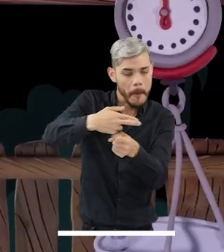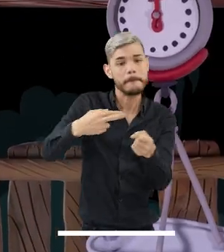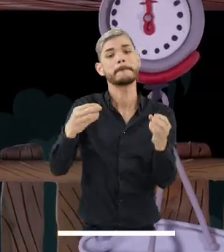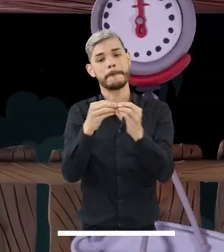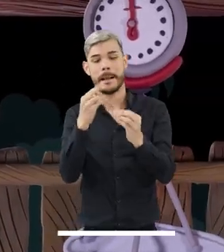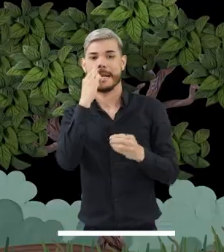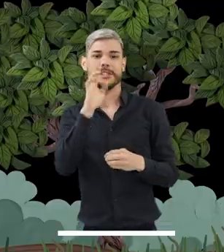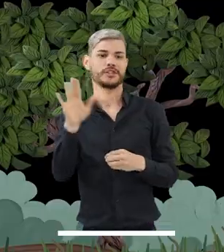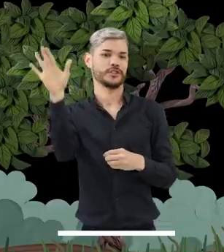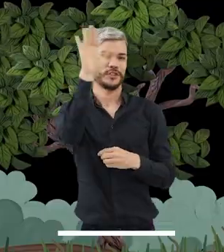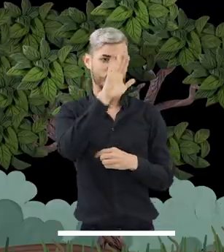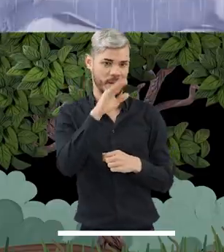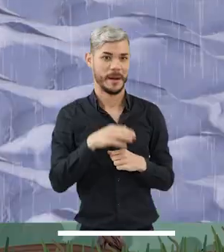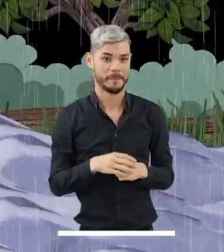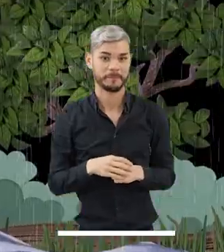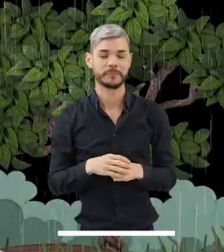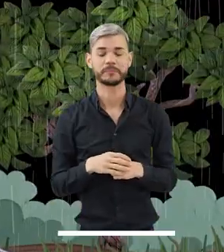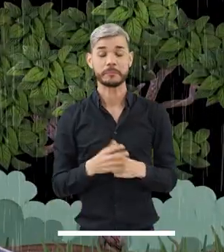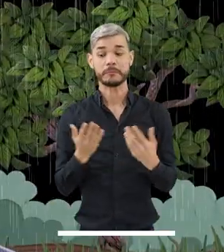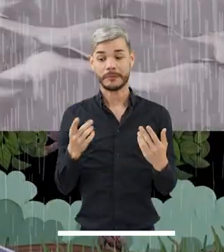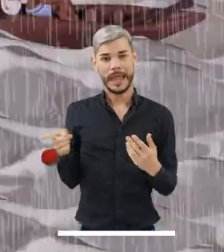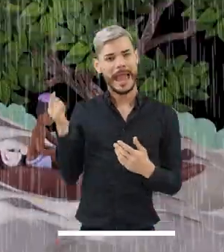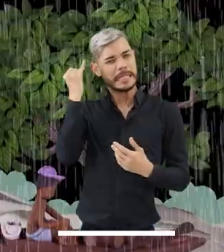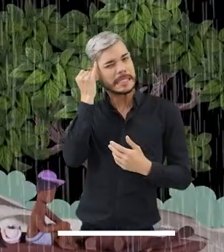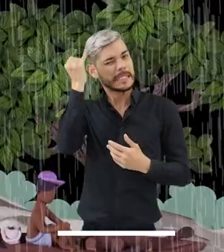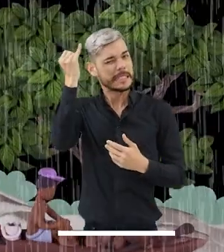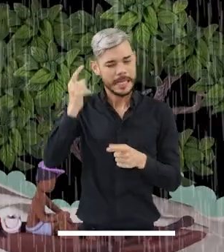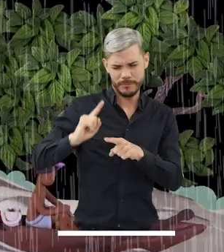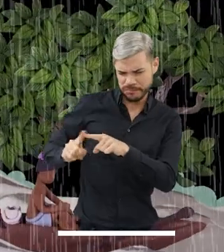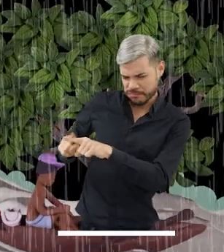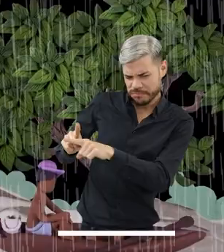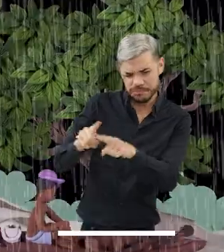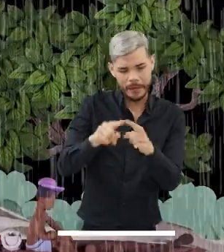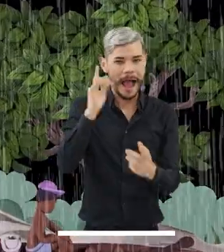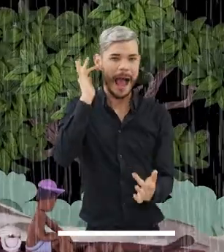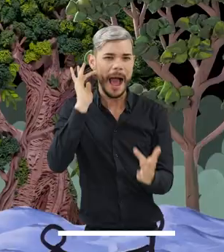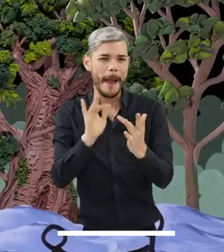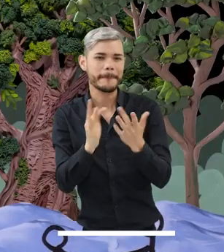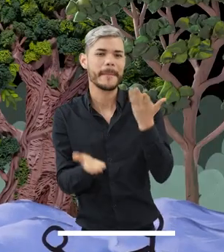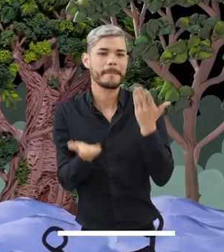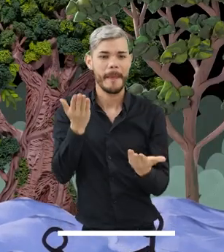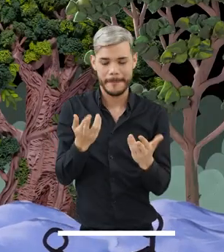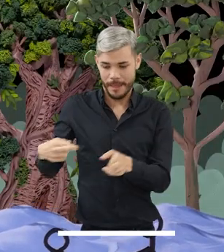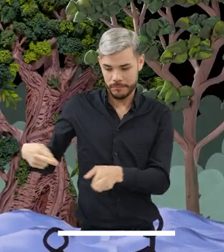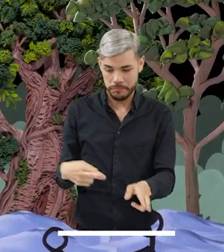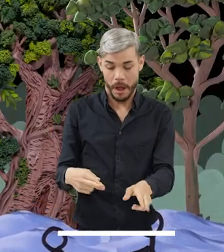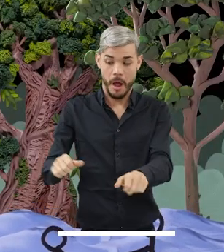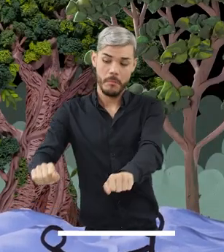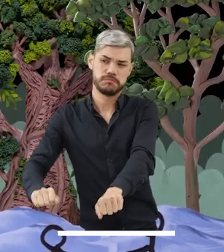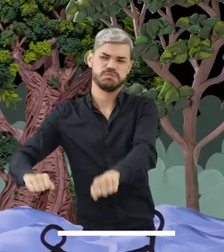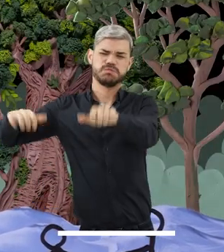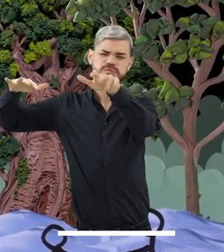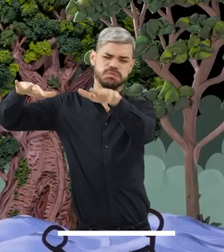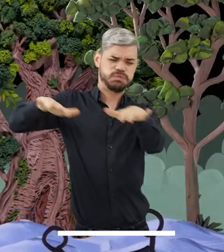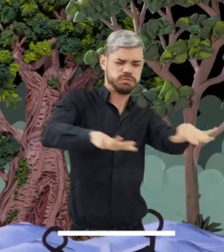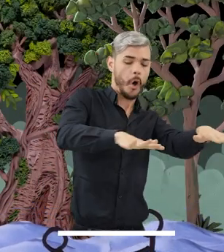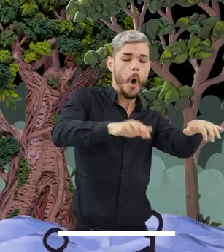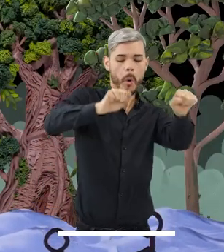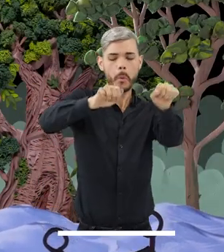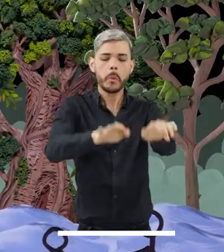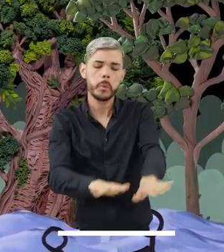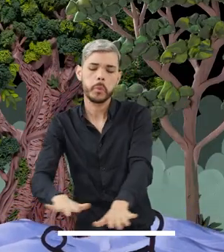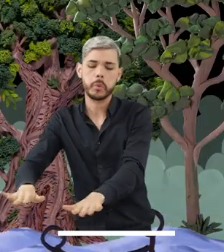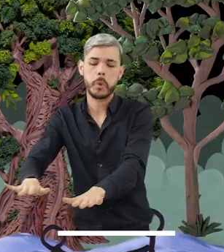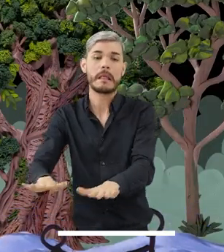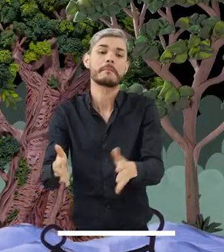Ellas han ideado métodos de pesca que se adaptan a los cambios de nivel del río a lo largo del año y a los hábitos y ciclos de vida de los distintos